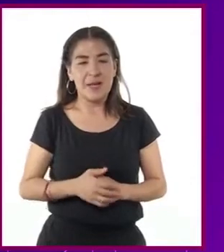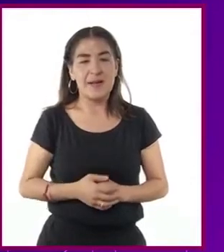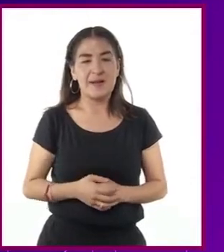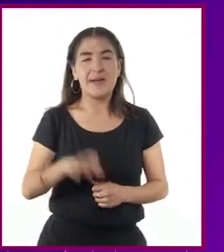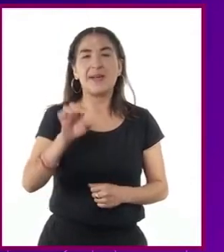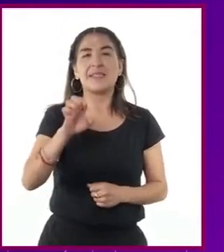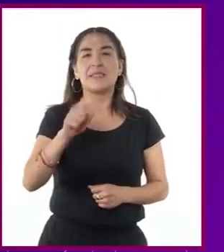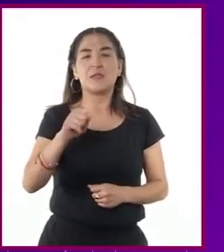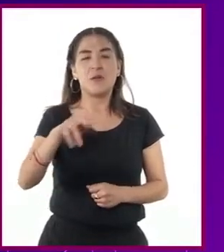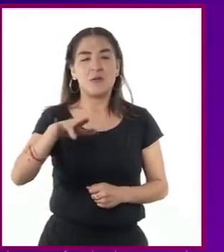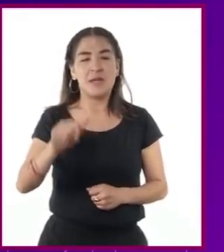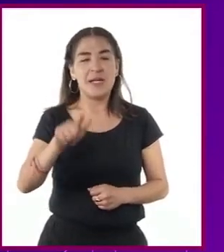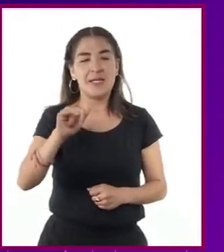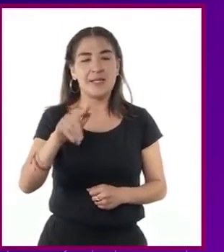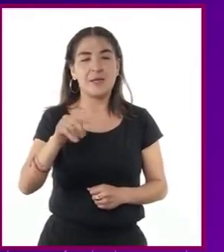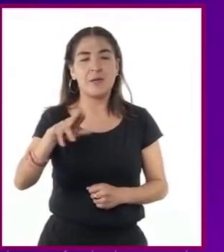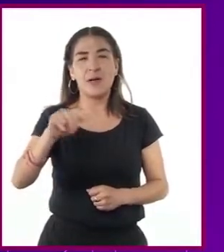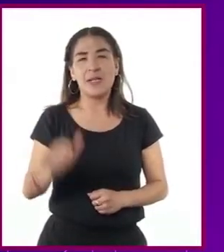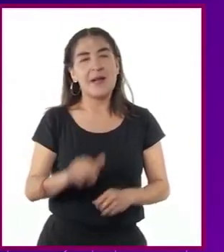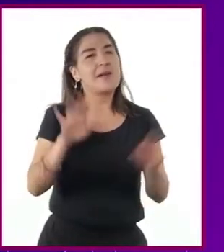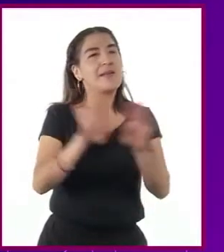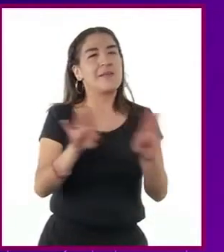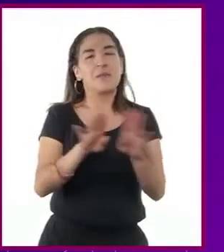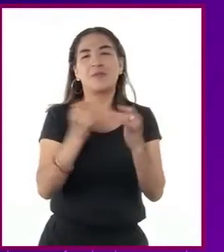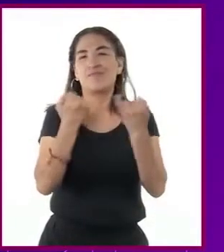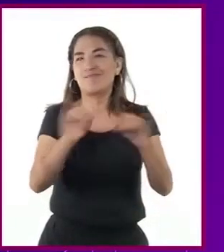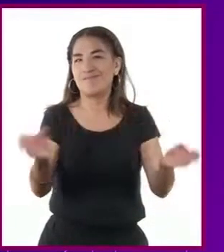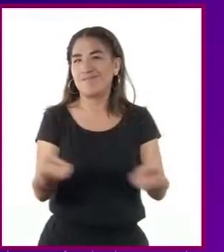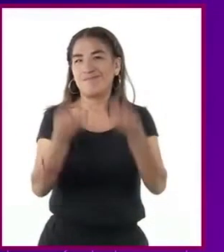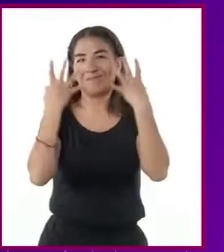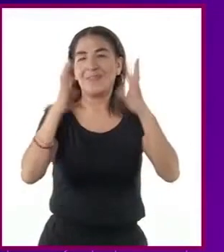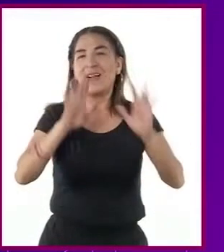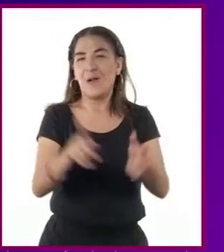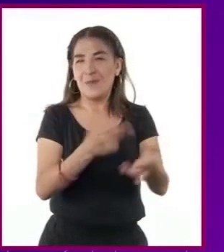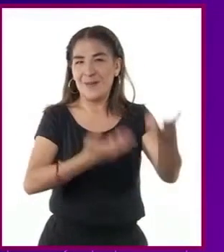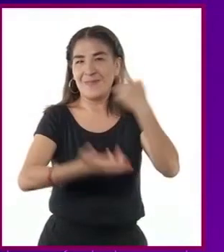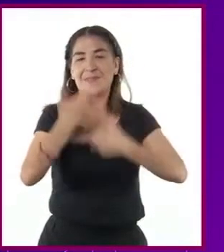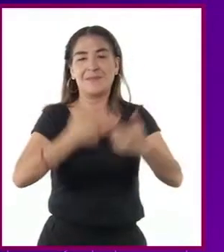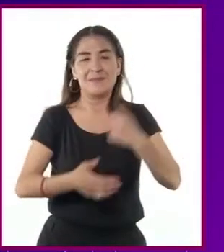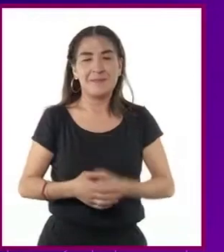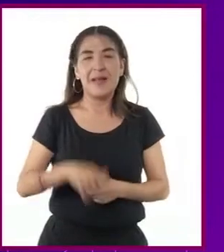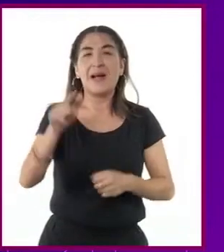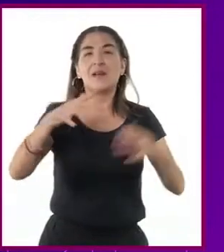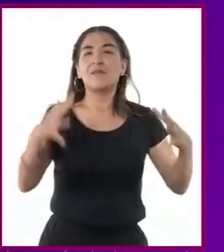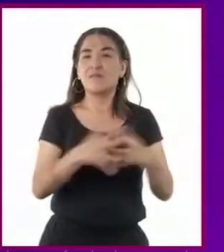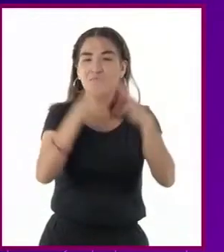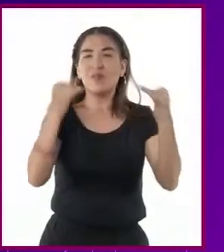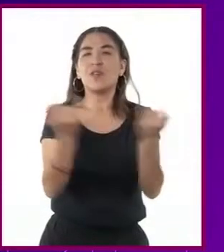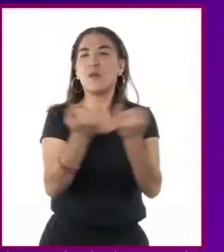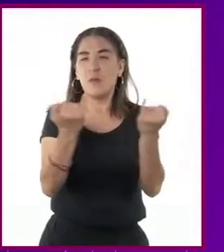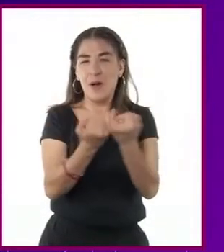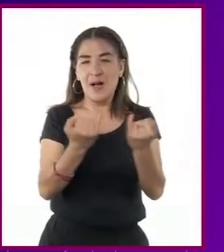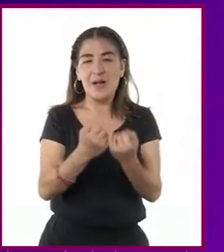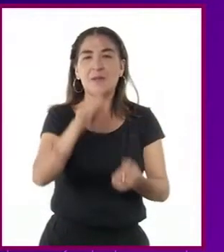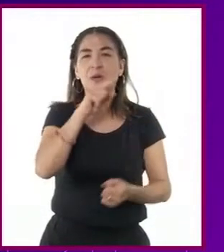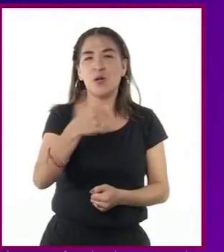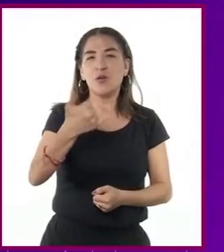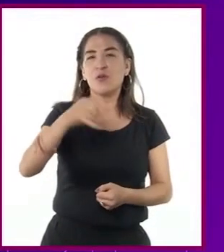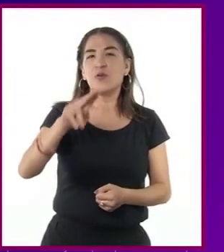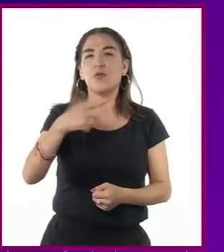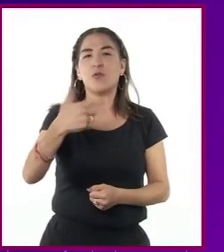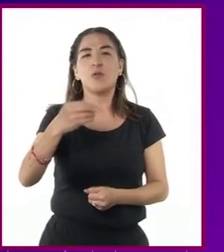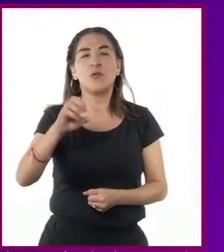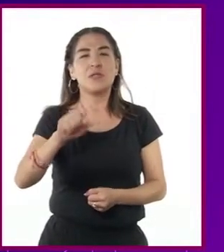recobraron su independencia. Otra consecuencia fue la Guerra Civil de Yugoslavia, que concluyó con la